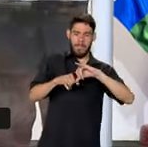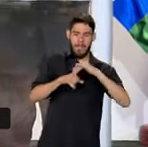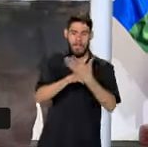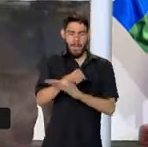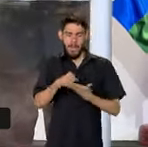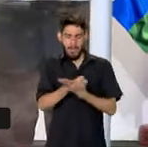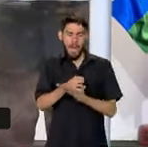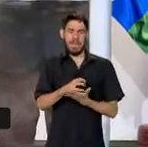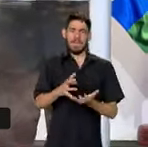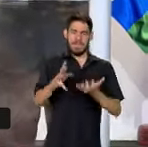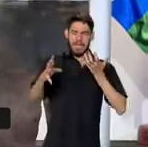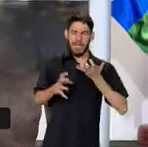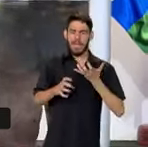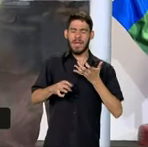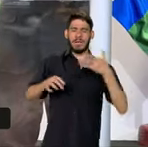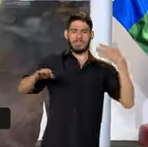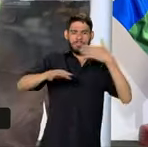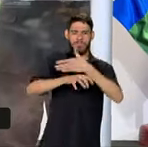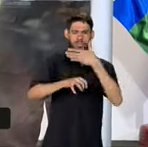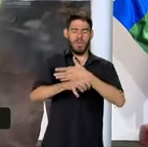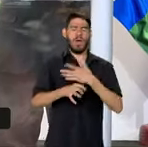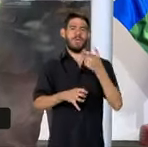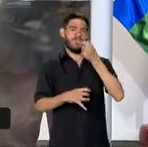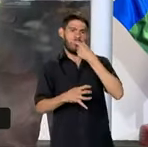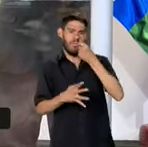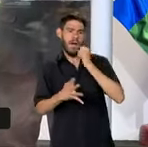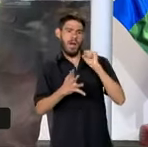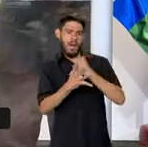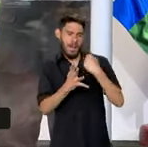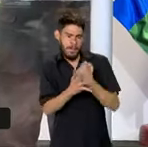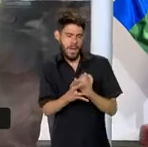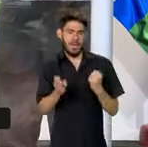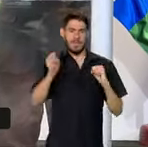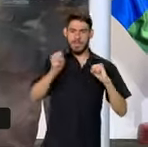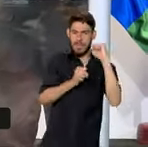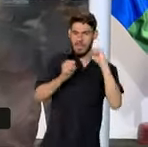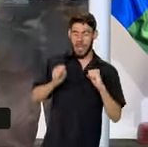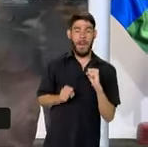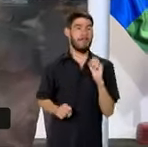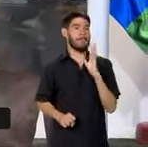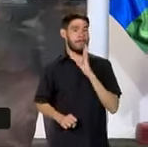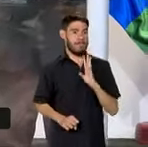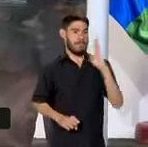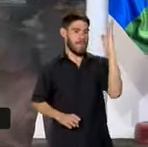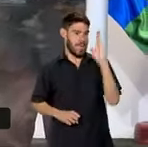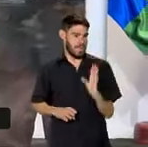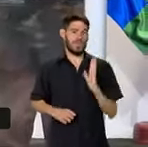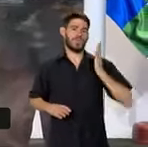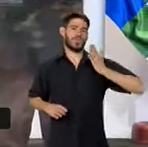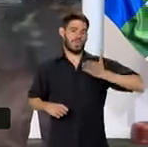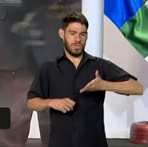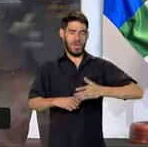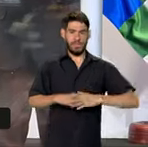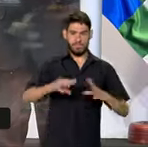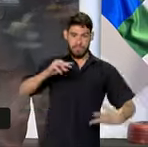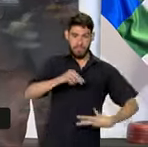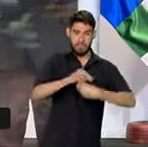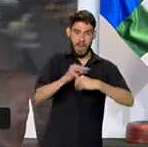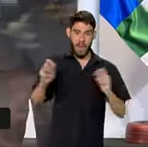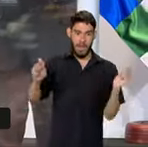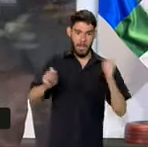queremos entrar en los fármacos, queremos entrar en estas industrias que el Brasil ya conoce bien y podemos nos complementar.